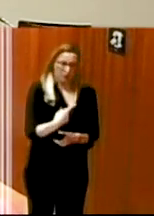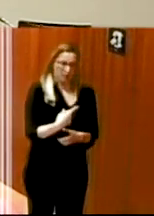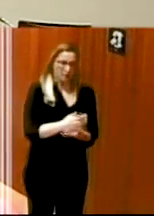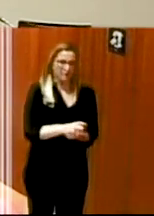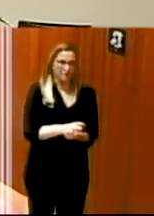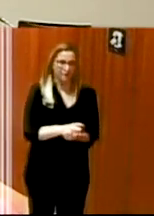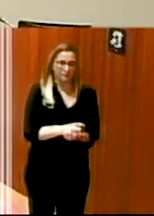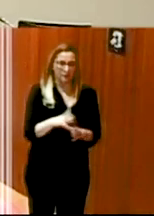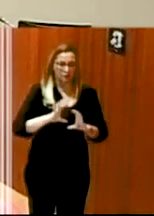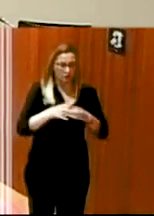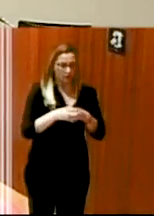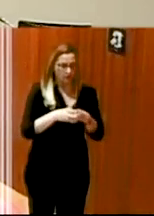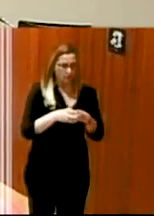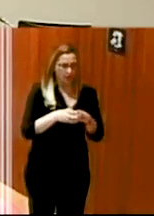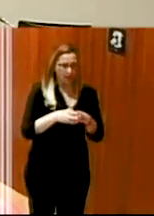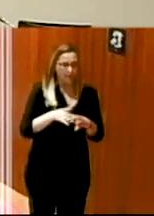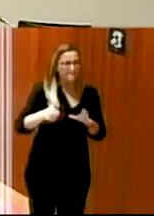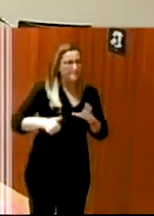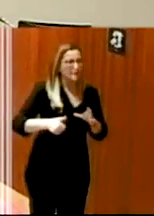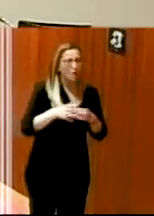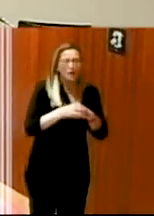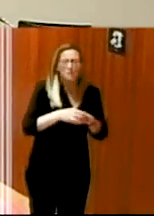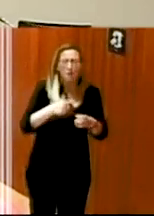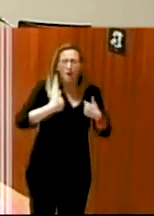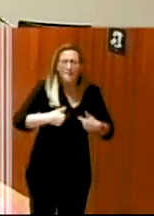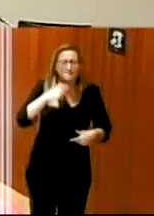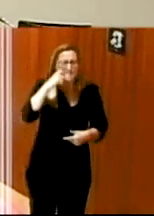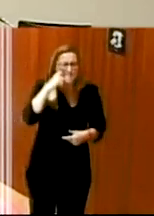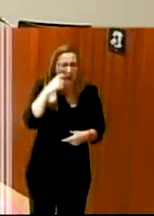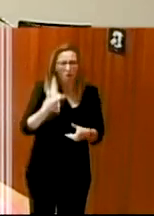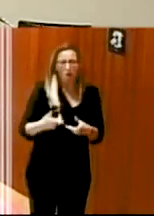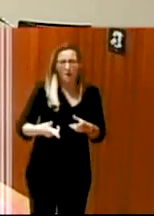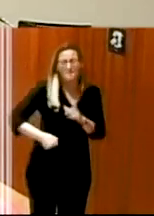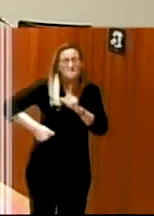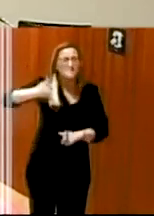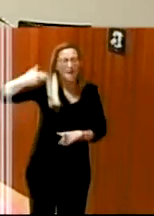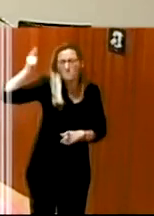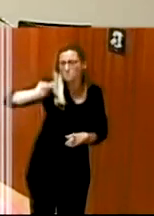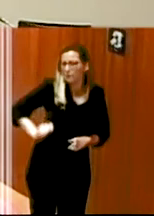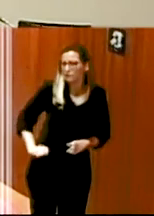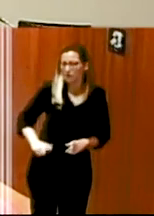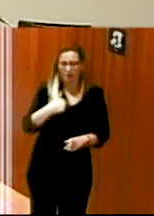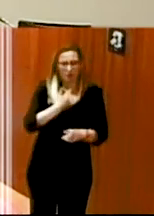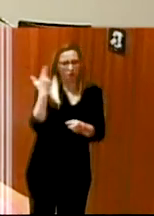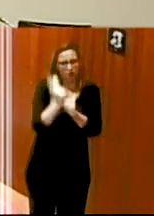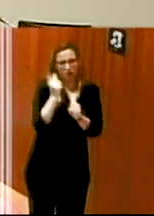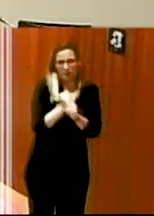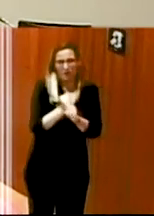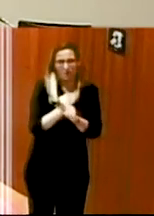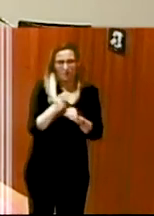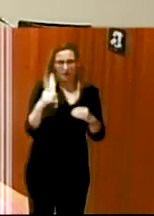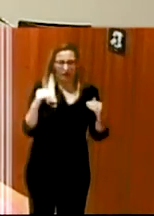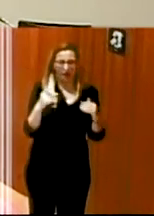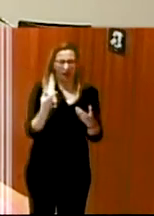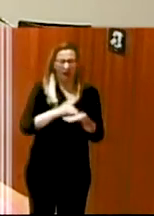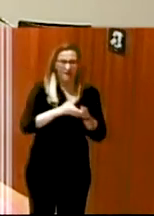es uno de los equipos más humanos y más profesionales con los que he trabajado porque a veces esas dos cosas no